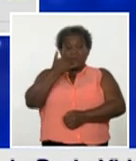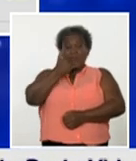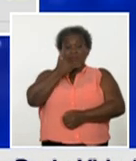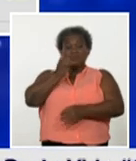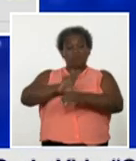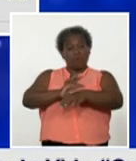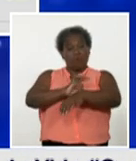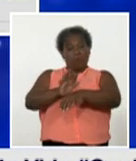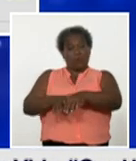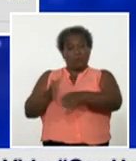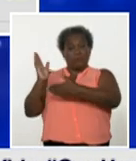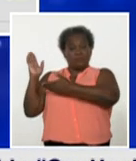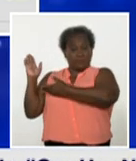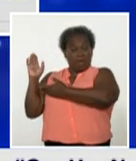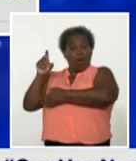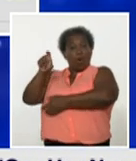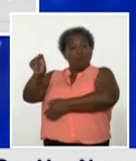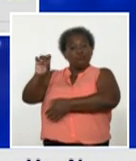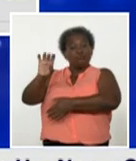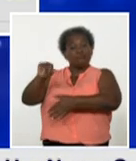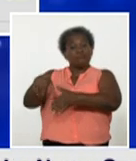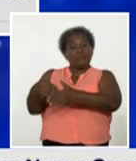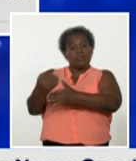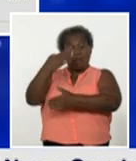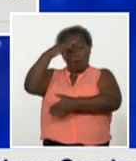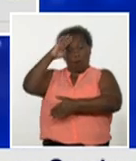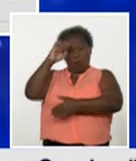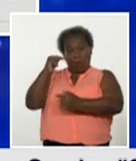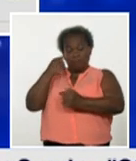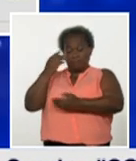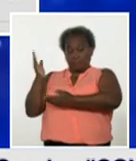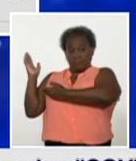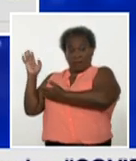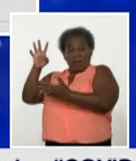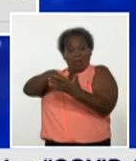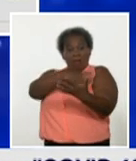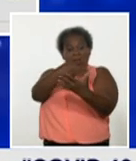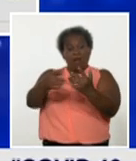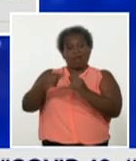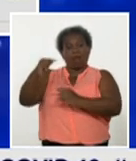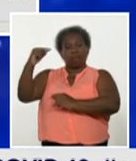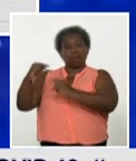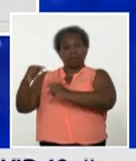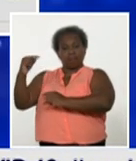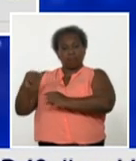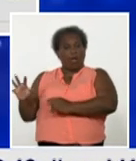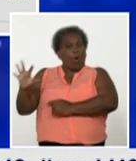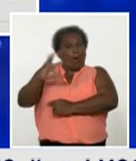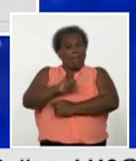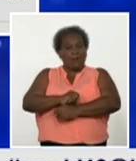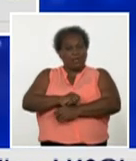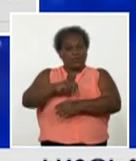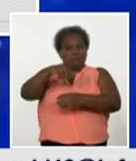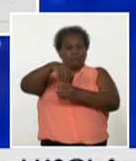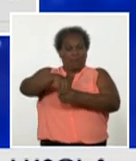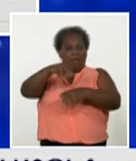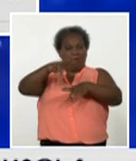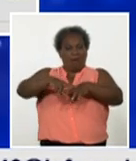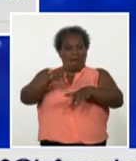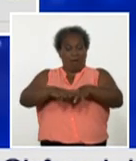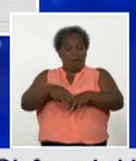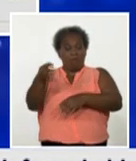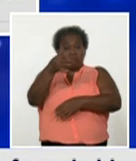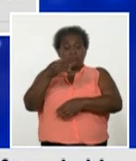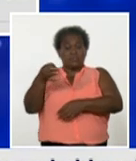en los últimos 15 días en cuba todos son de la provincia de la habana municipio cerro con la